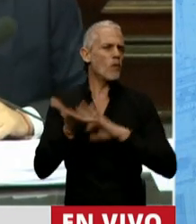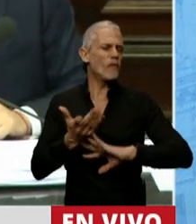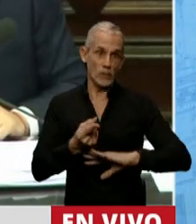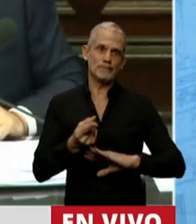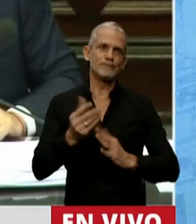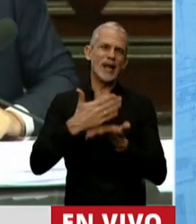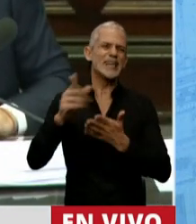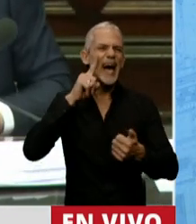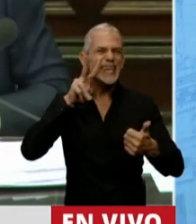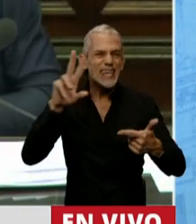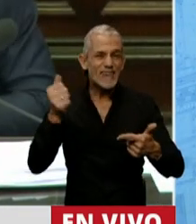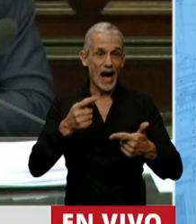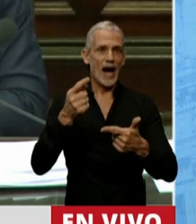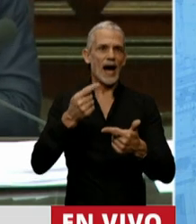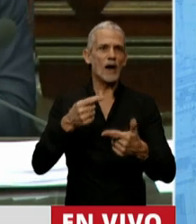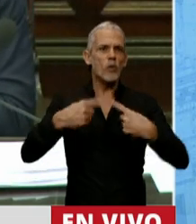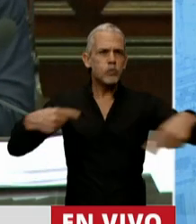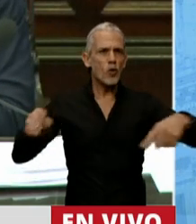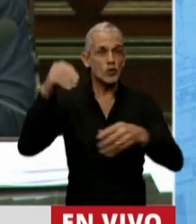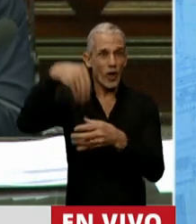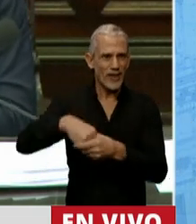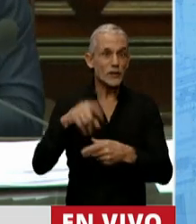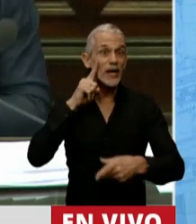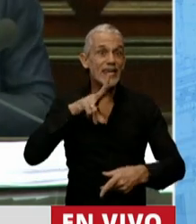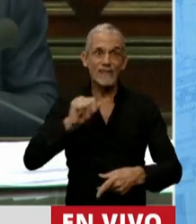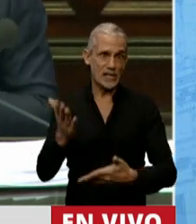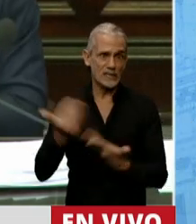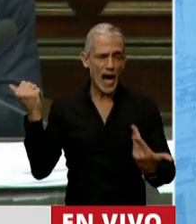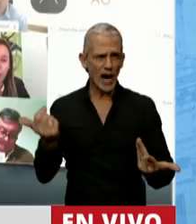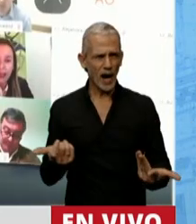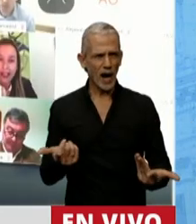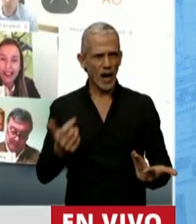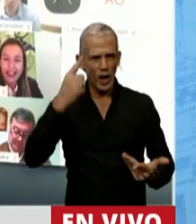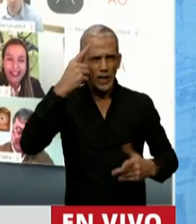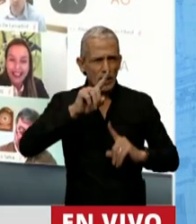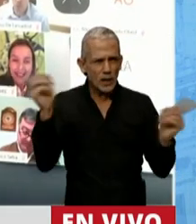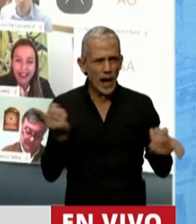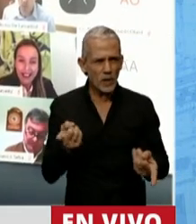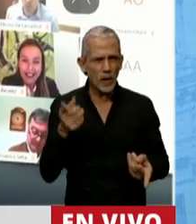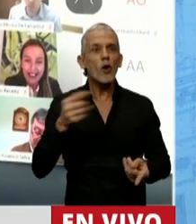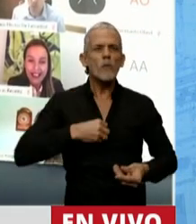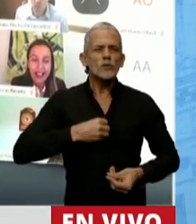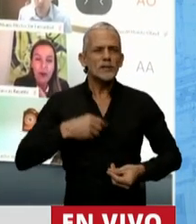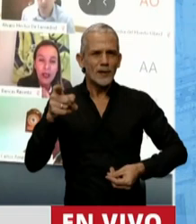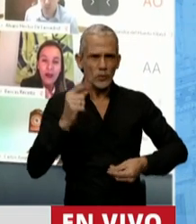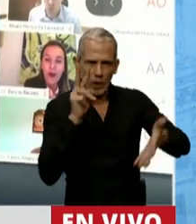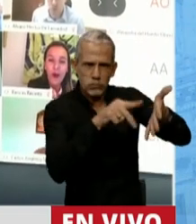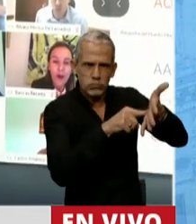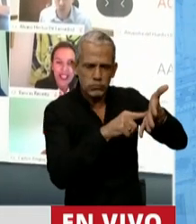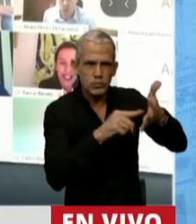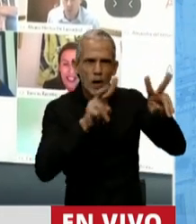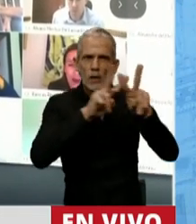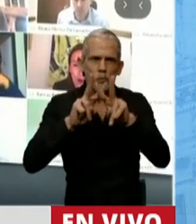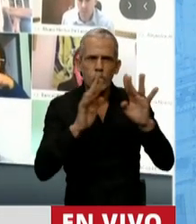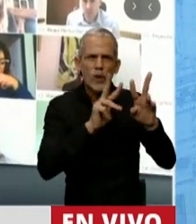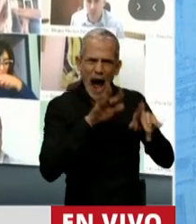eliminación del IVA a los productos que la componen. Increíble. ¿Qué opinión o cómo se siente usted con esta